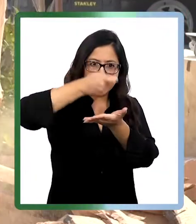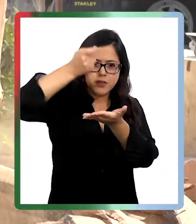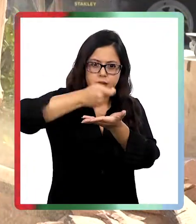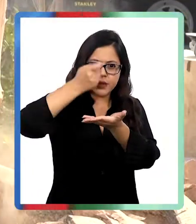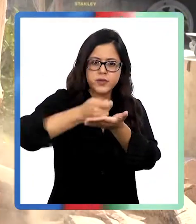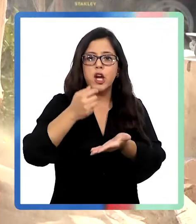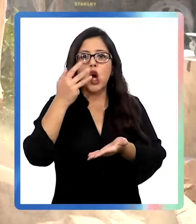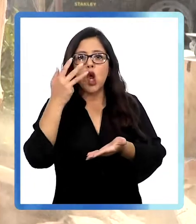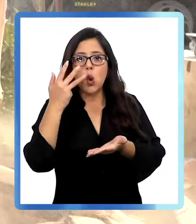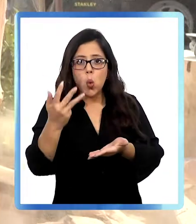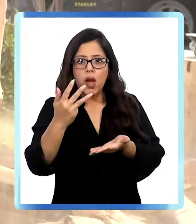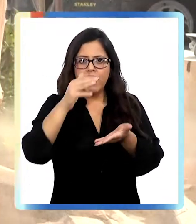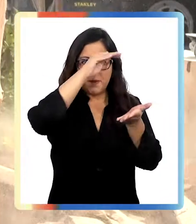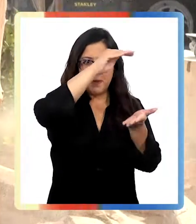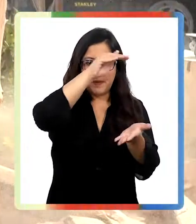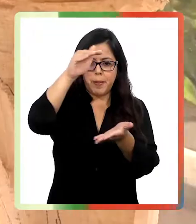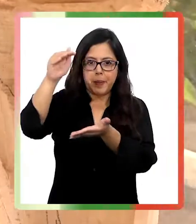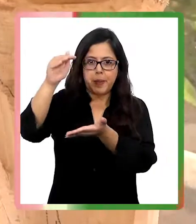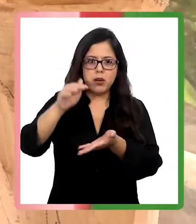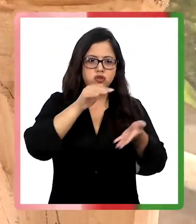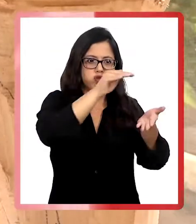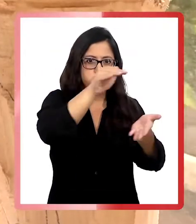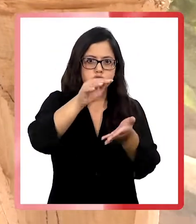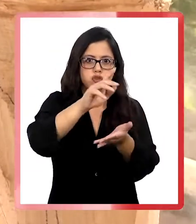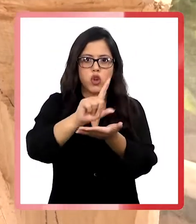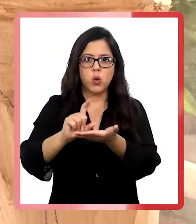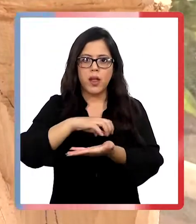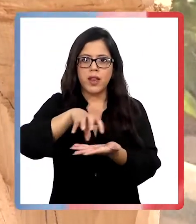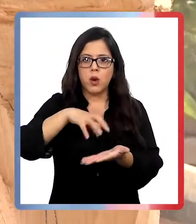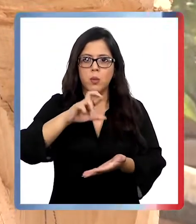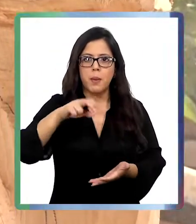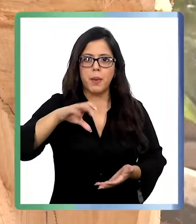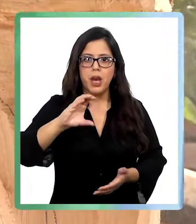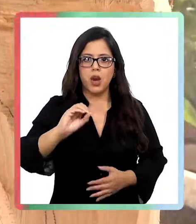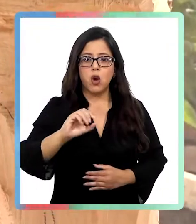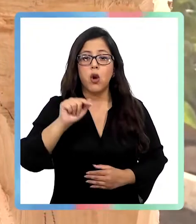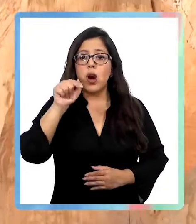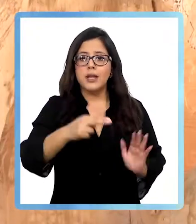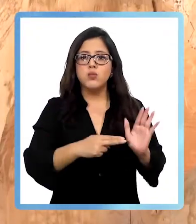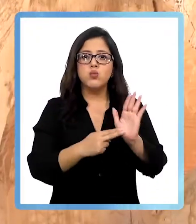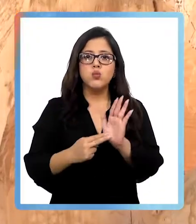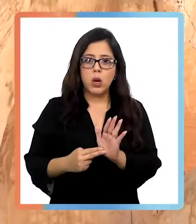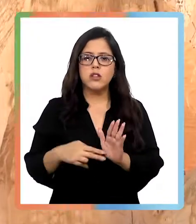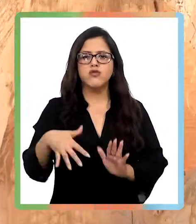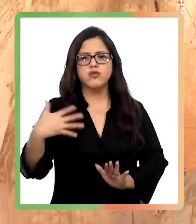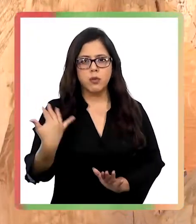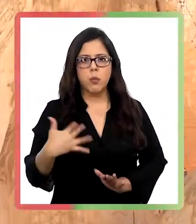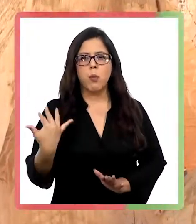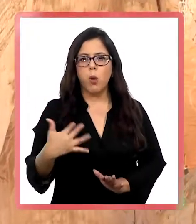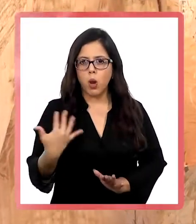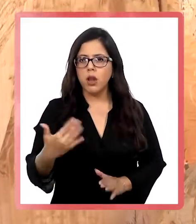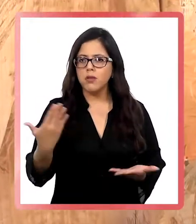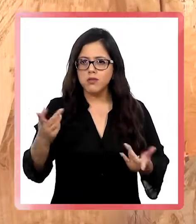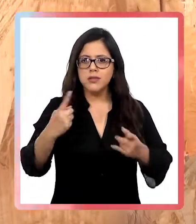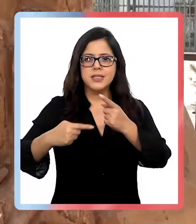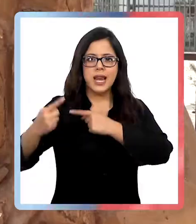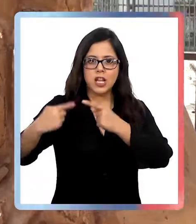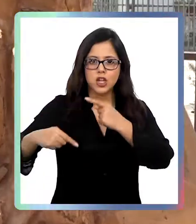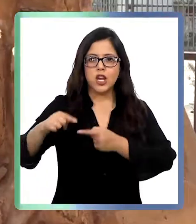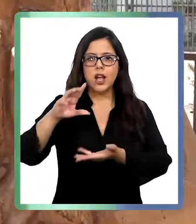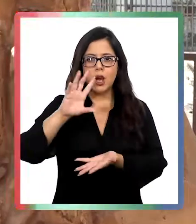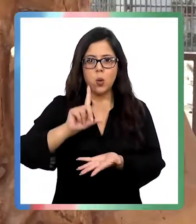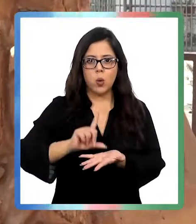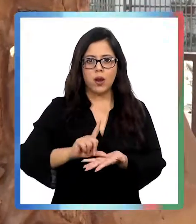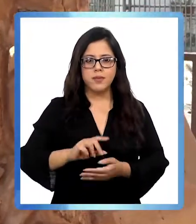figuras que serán trasladadas a distintos puntos de la comuna de Penco, que reflejan un lado importante de la historia de este